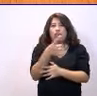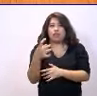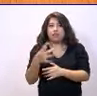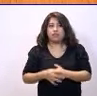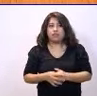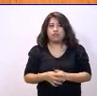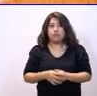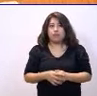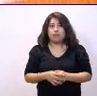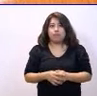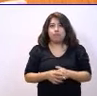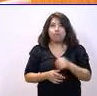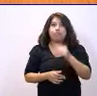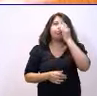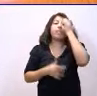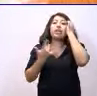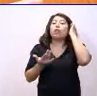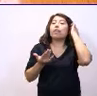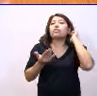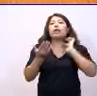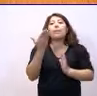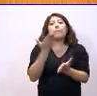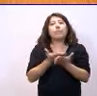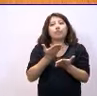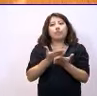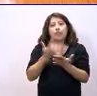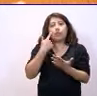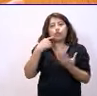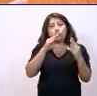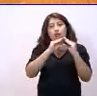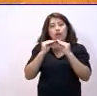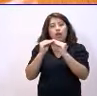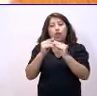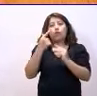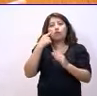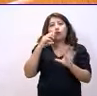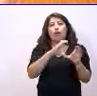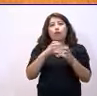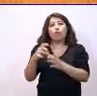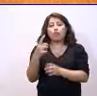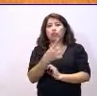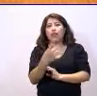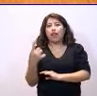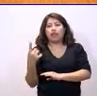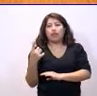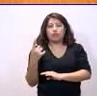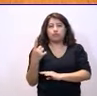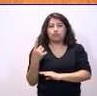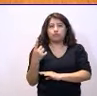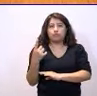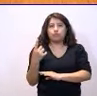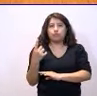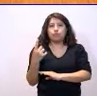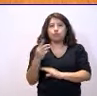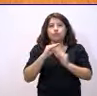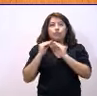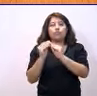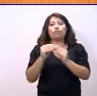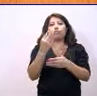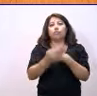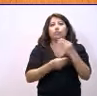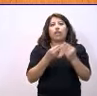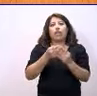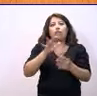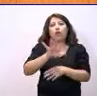pongámonos de acuerdo y pidamos a nuestros grupos respectivos, incluso hagámoslo conjuntamente, para que esa